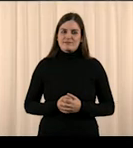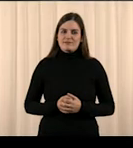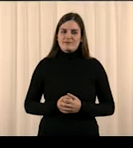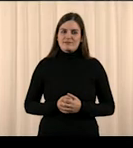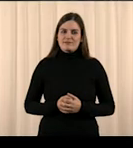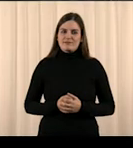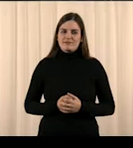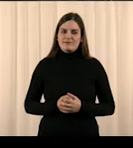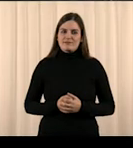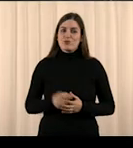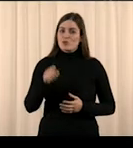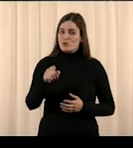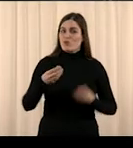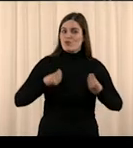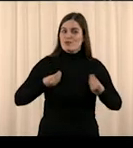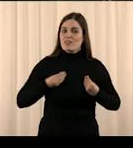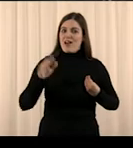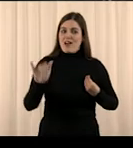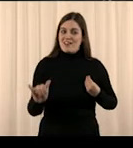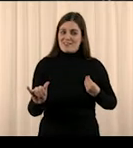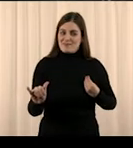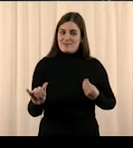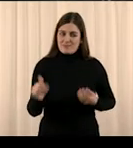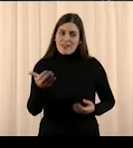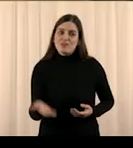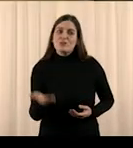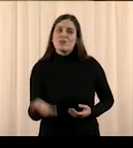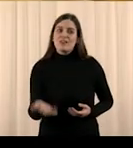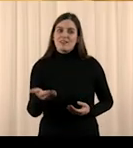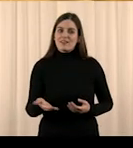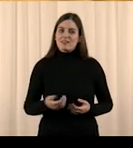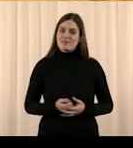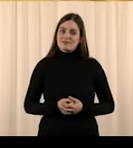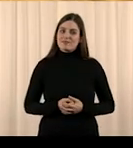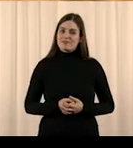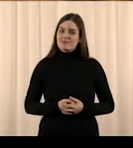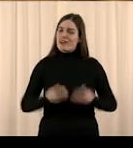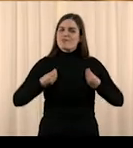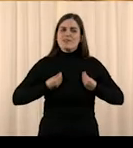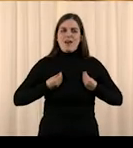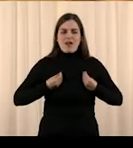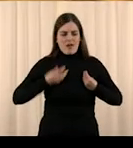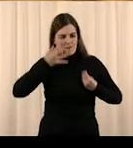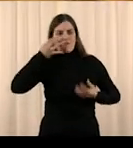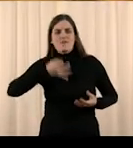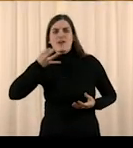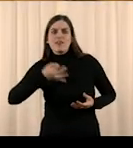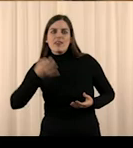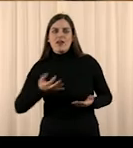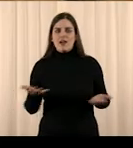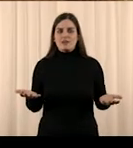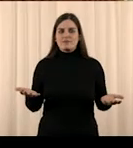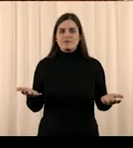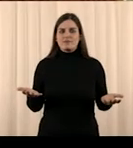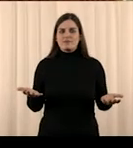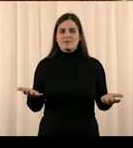Tienes una vida. Es importante. Y es verdadera. Es real.